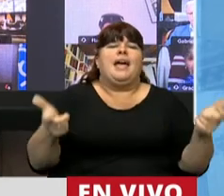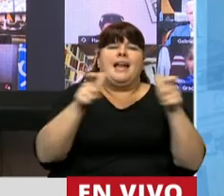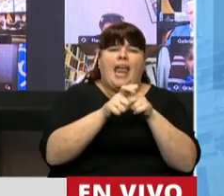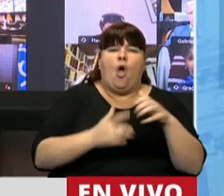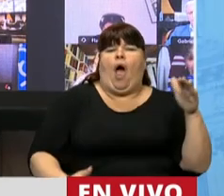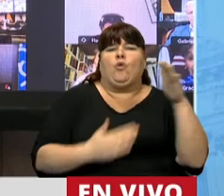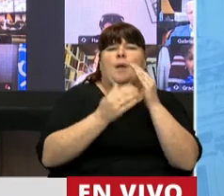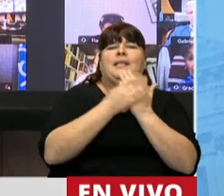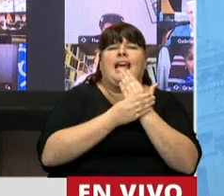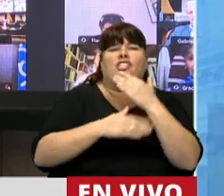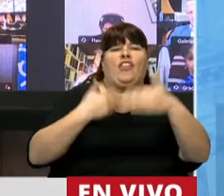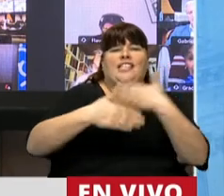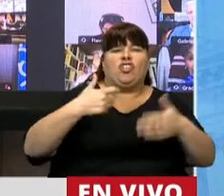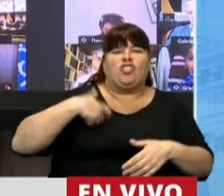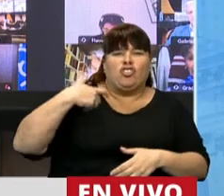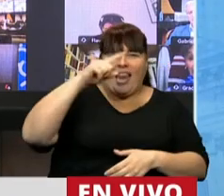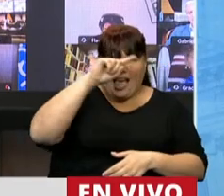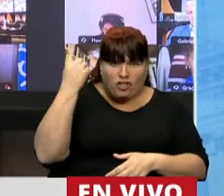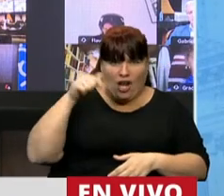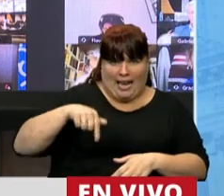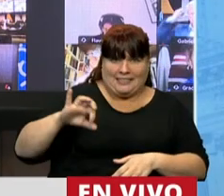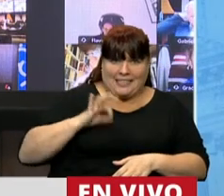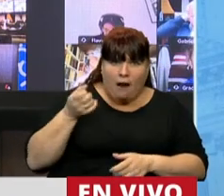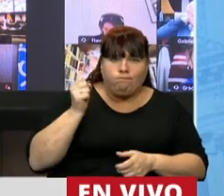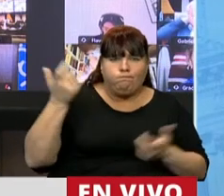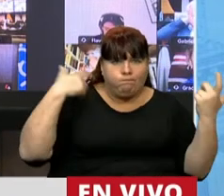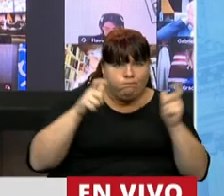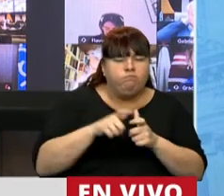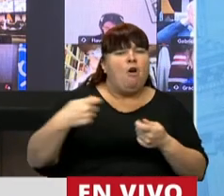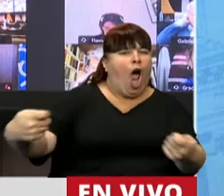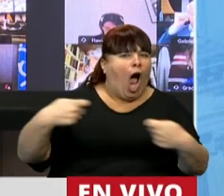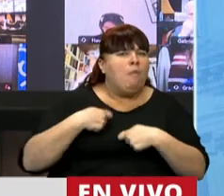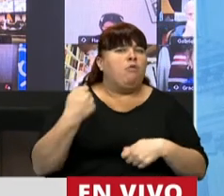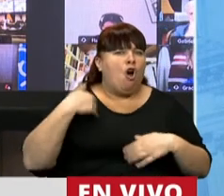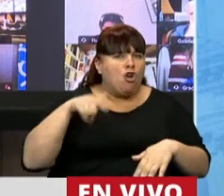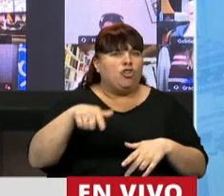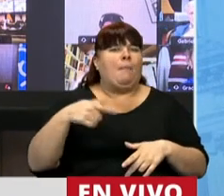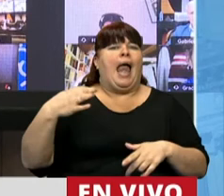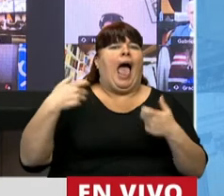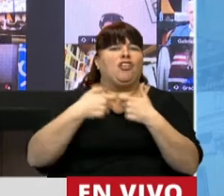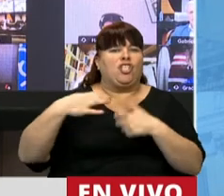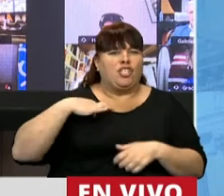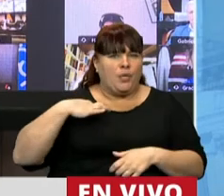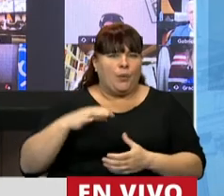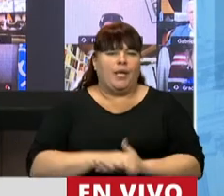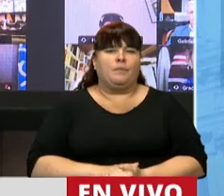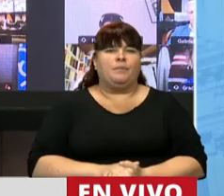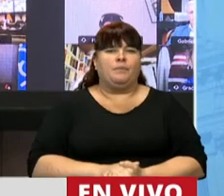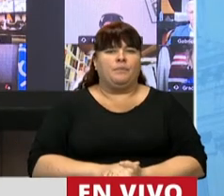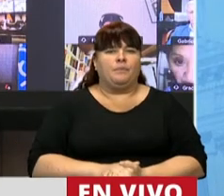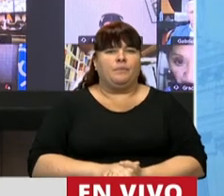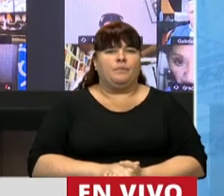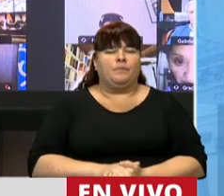autoridades del Ministerio de Desarrollo Social de la Nación este año, que demostraron un fuerte apoyo a estas asociaciones civiles, que